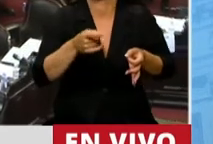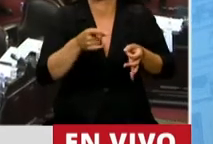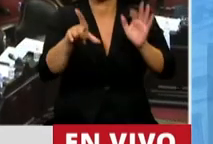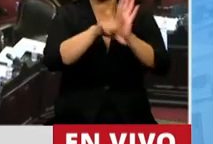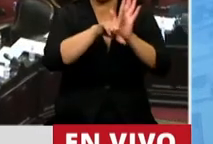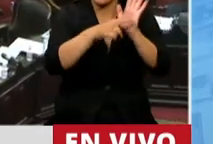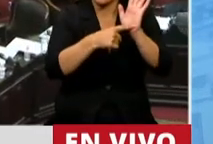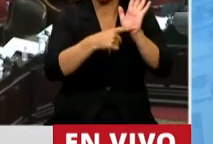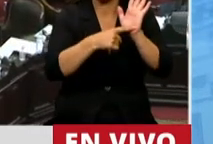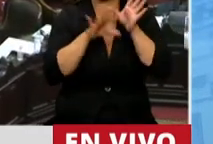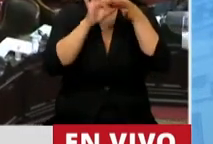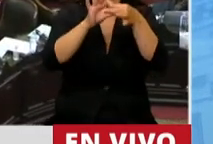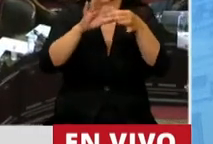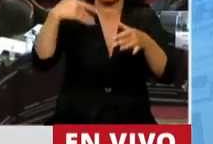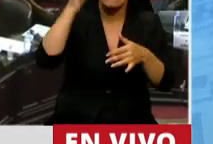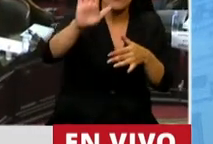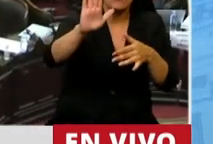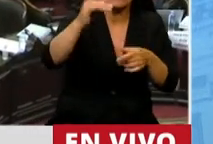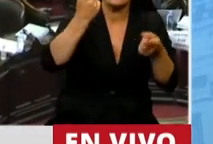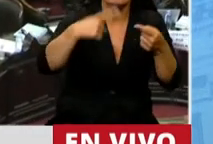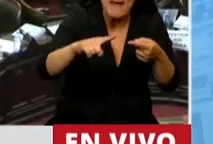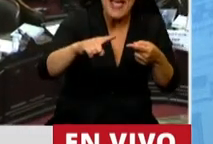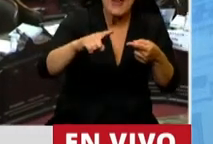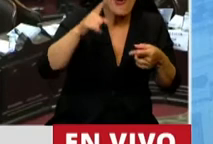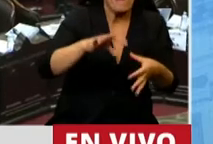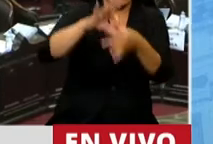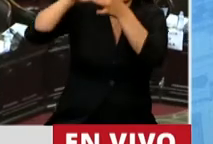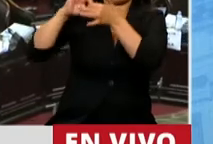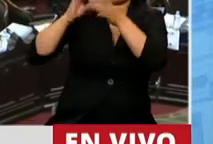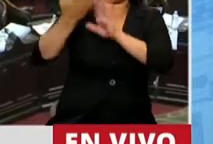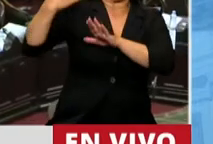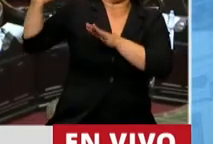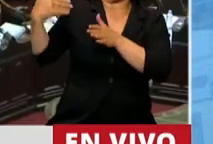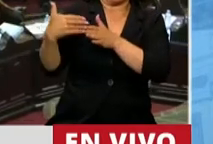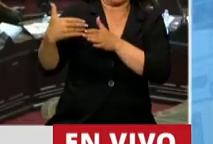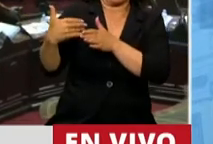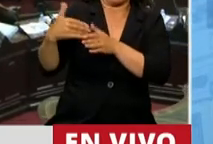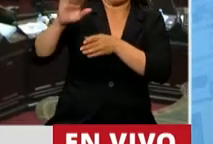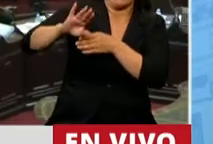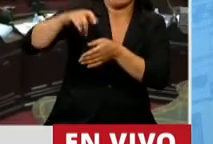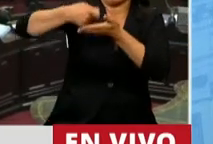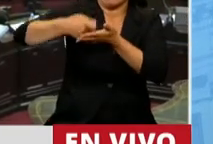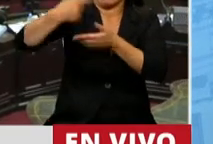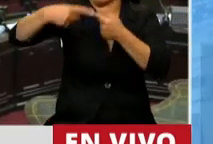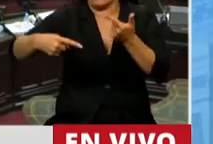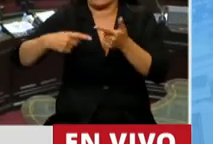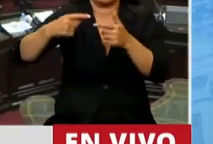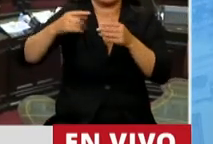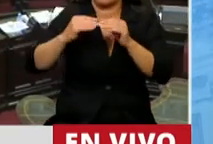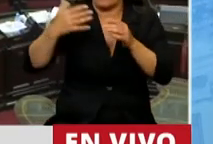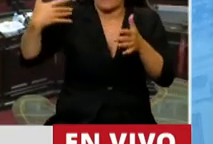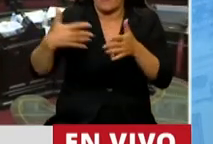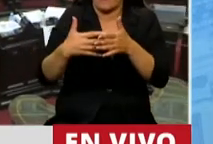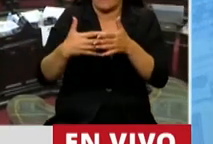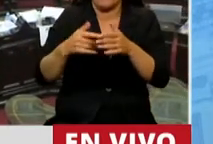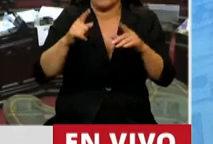pero apoyada en esa historia de desaciertos que expresan estos números